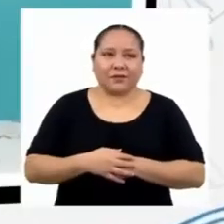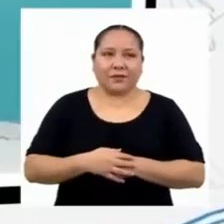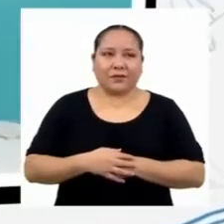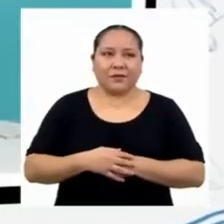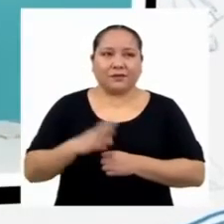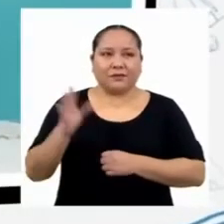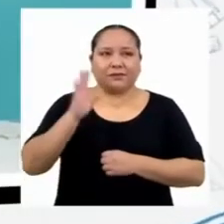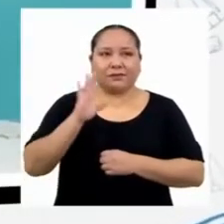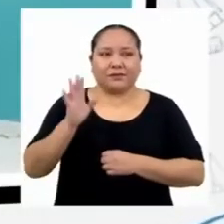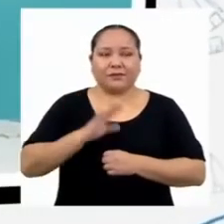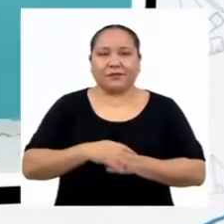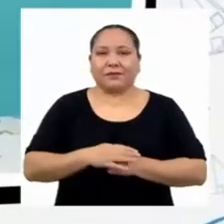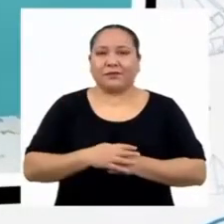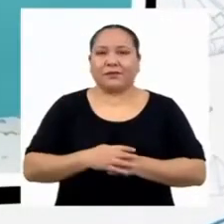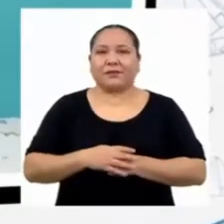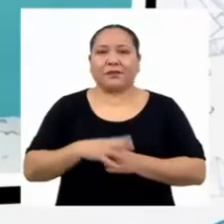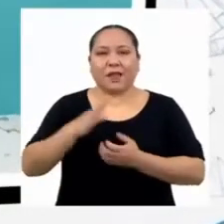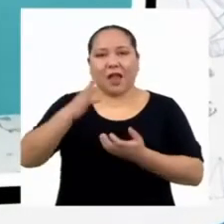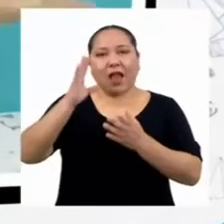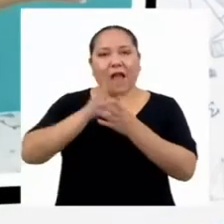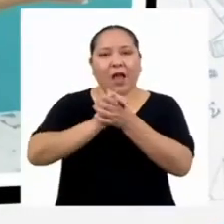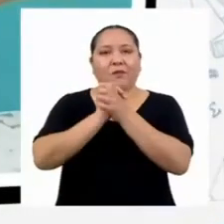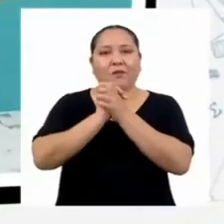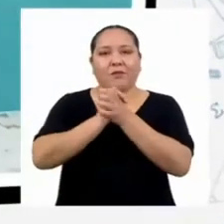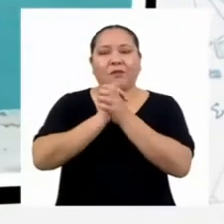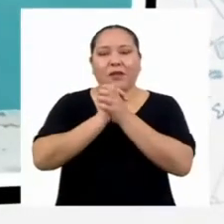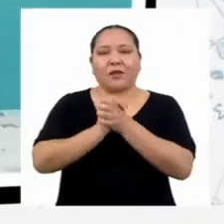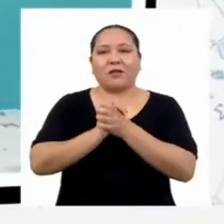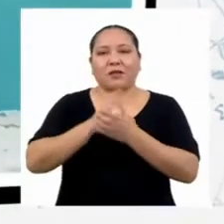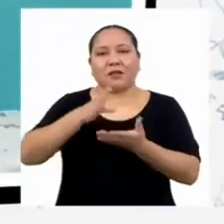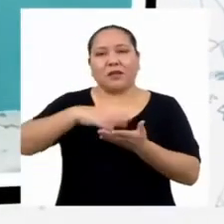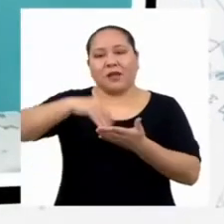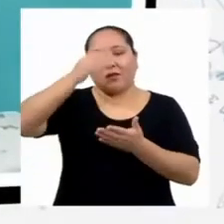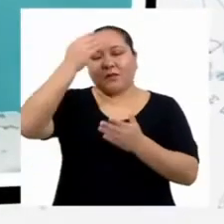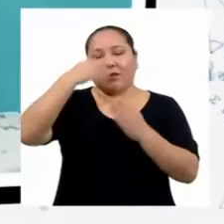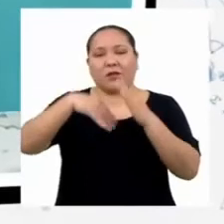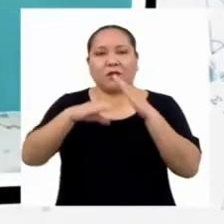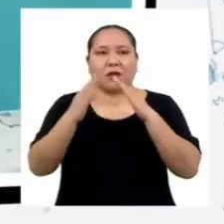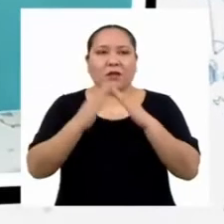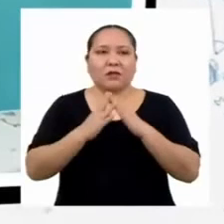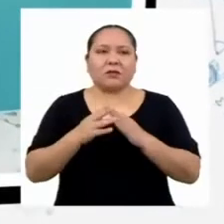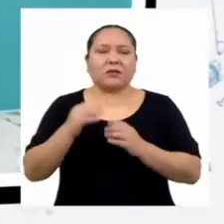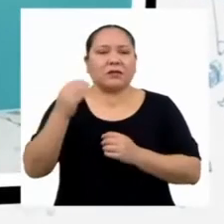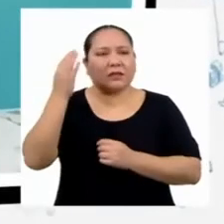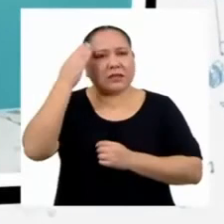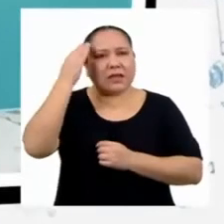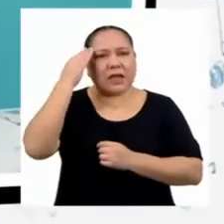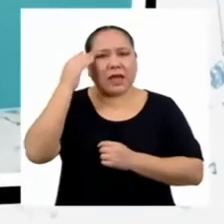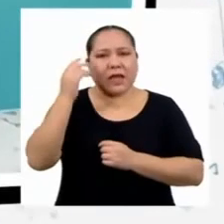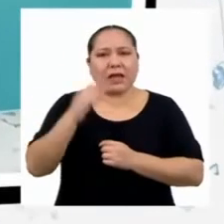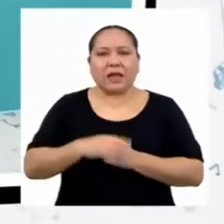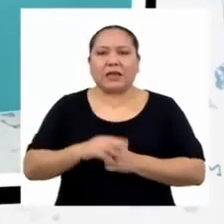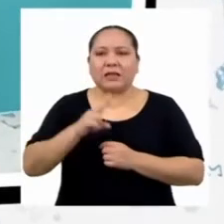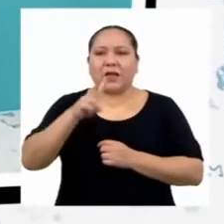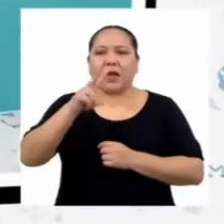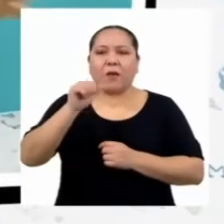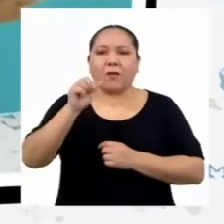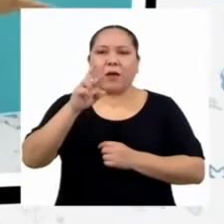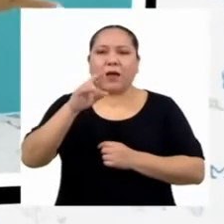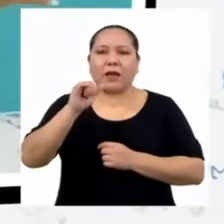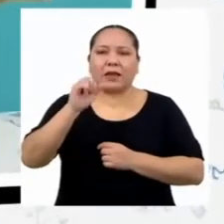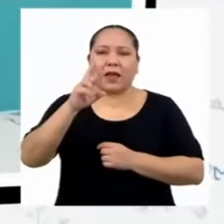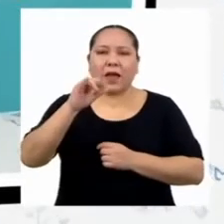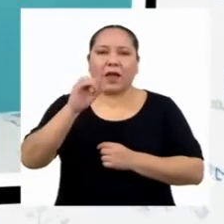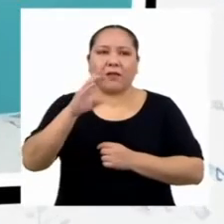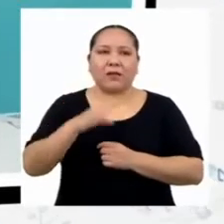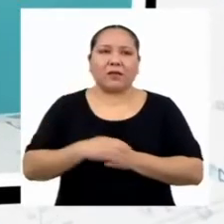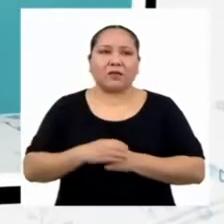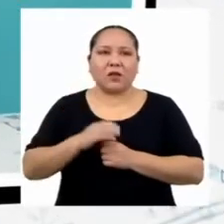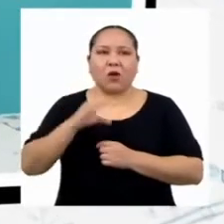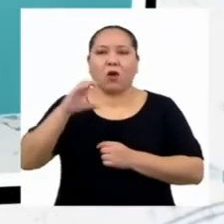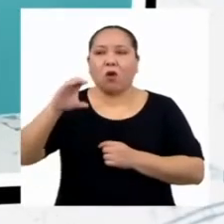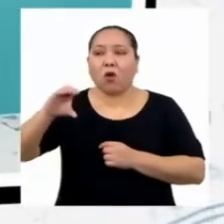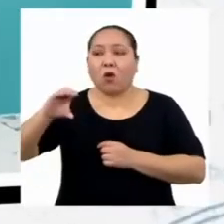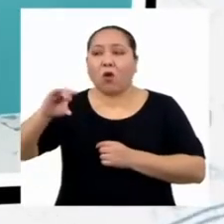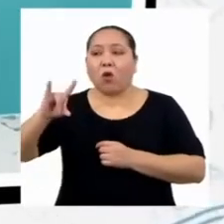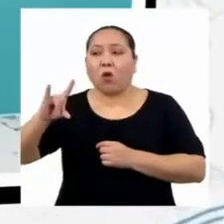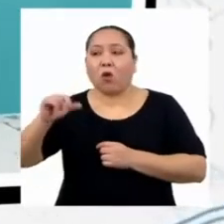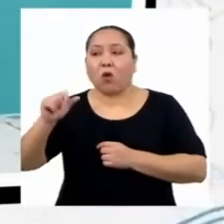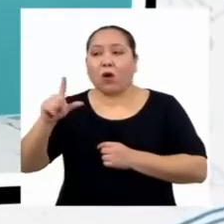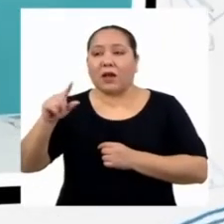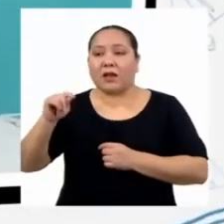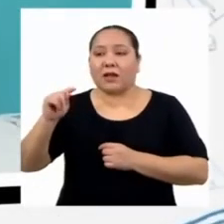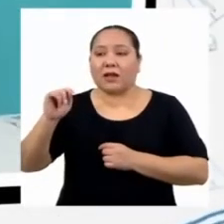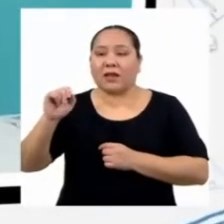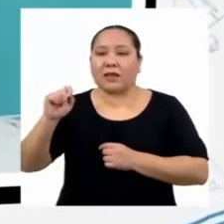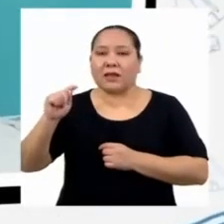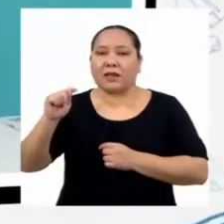Hola, amigos de Aprende en Casa. Sé que las variables cualitativas pueden ser nominales u ordinales, pero